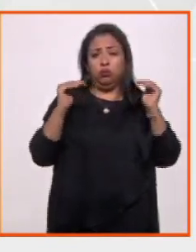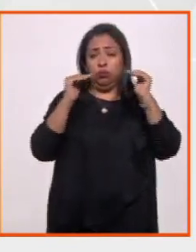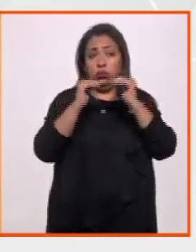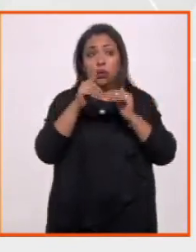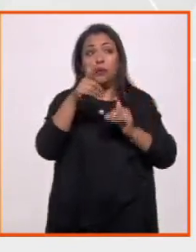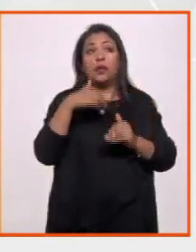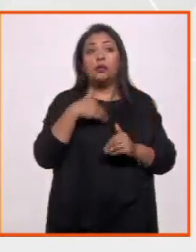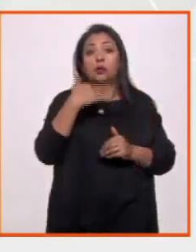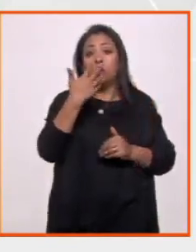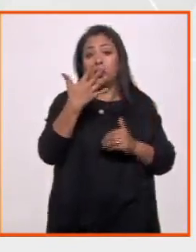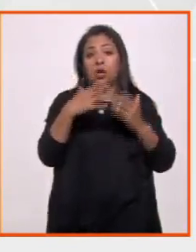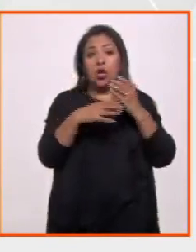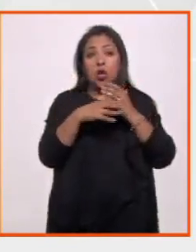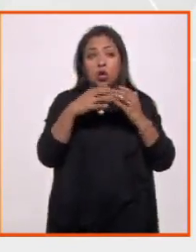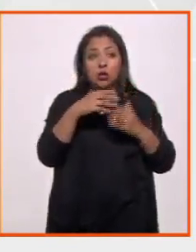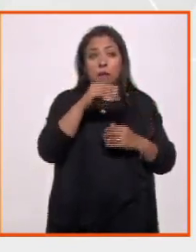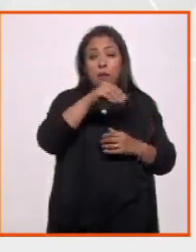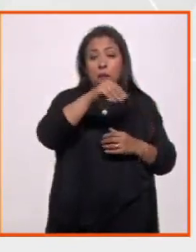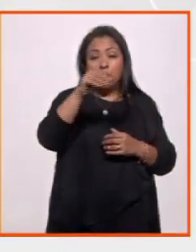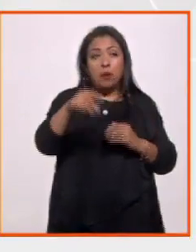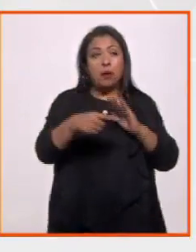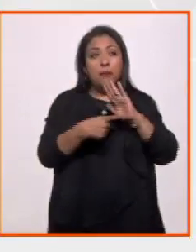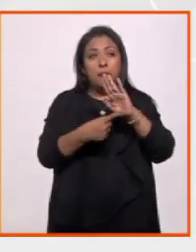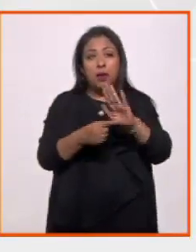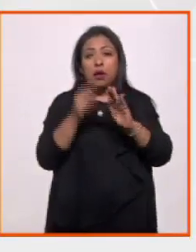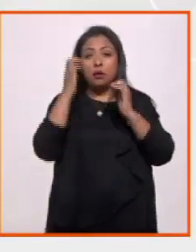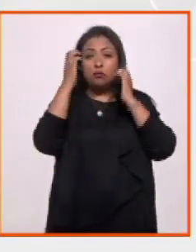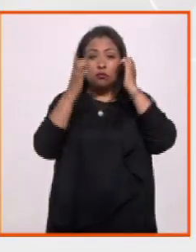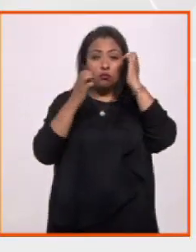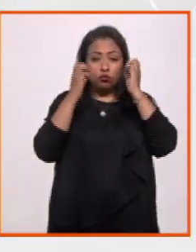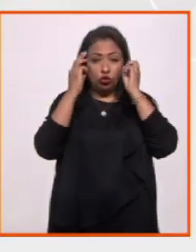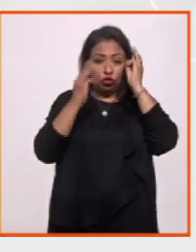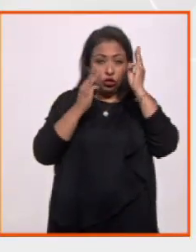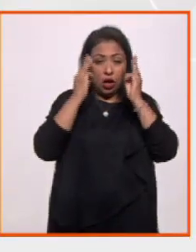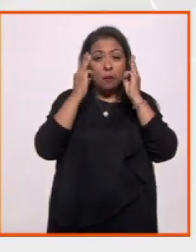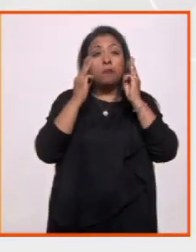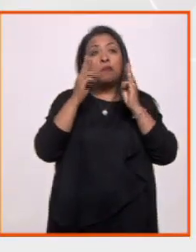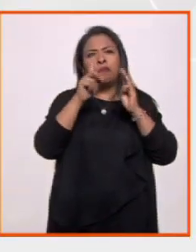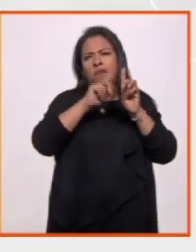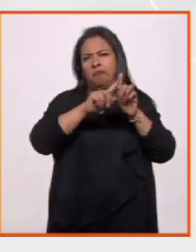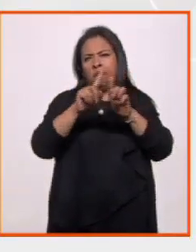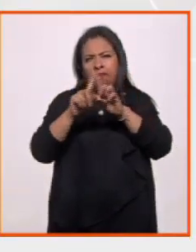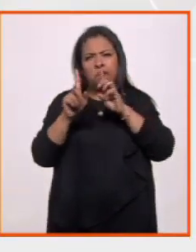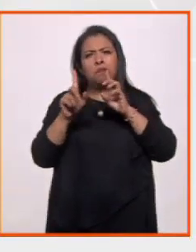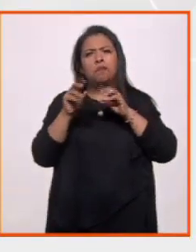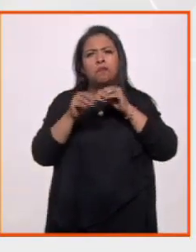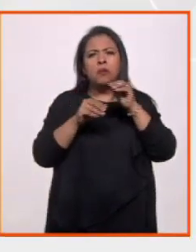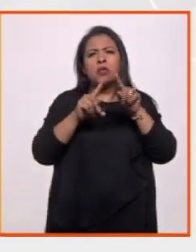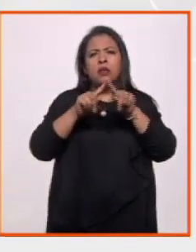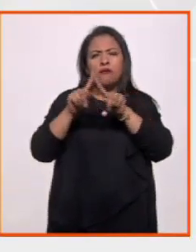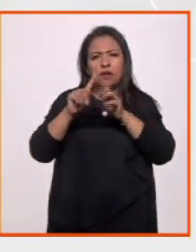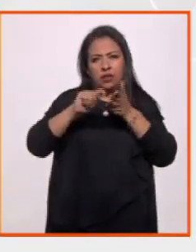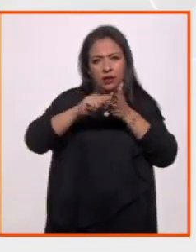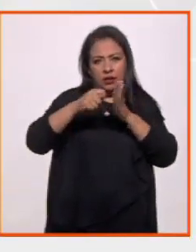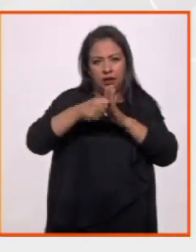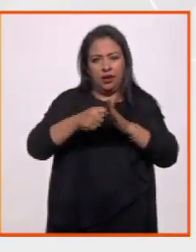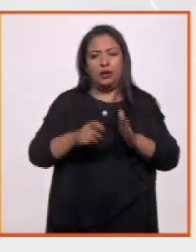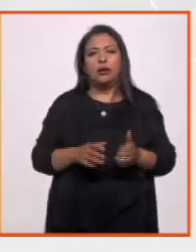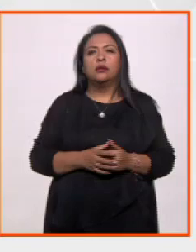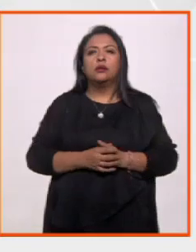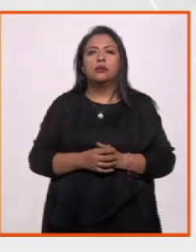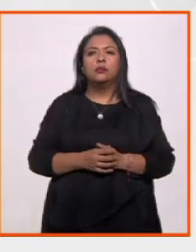58 piezas que cubren los requisitos para exhibirse en un museo, piezas muy diversas, realizadas con distintas técnicas.